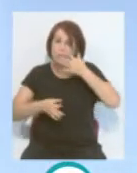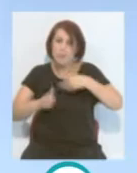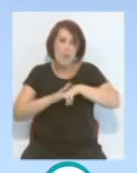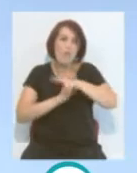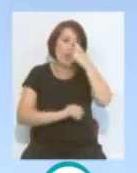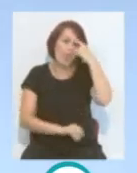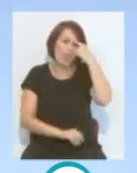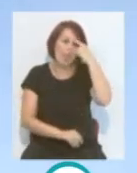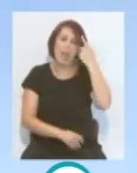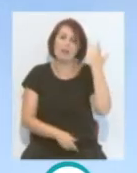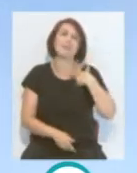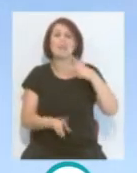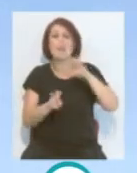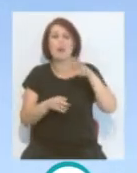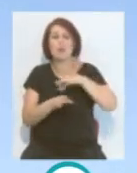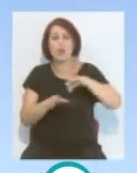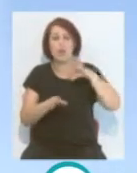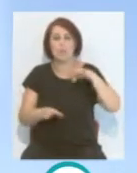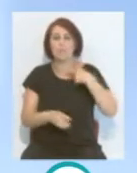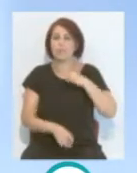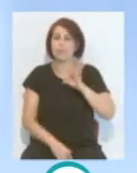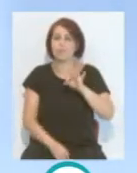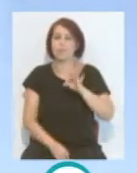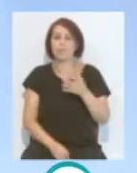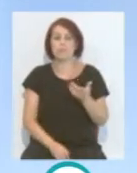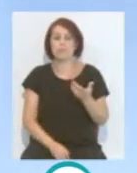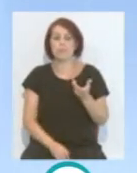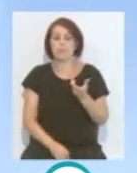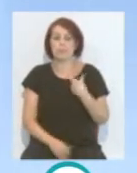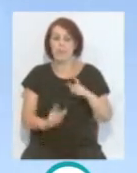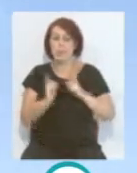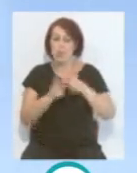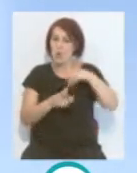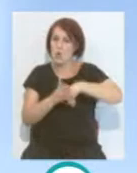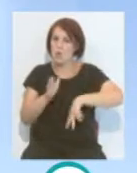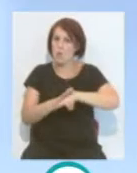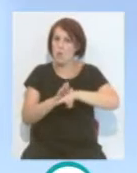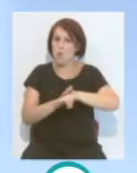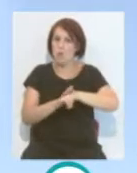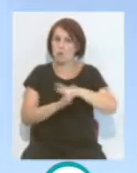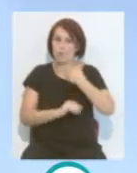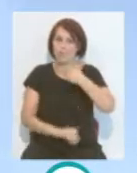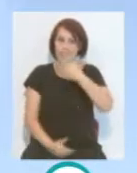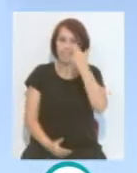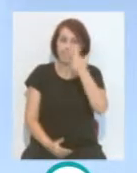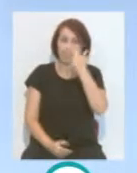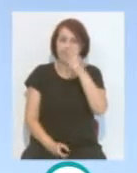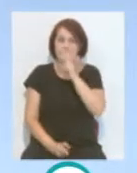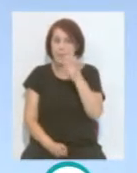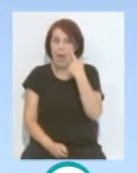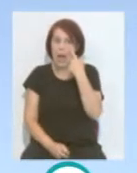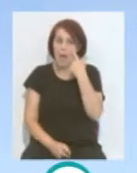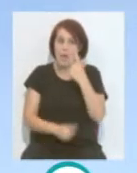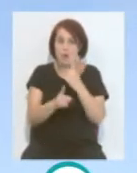Con respecto al sorteo, es cierto que hay un gran sector dentro del fútbol que le genera un gran interés por temas de a ver cuándo nos